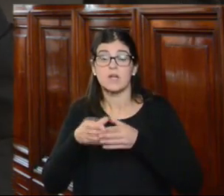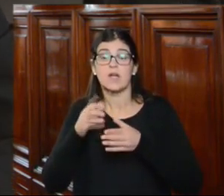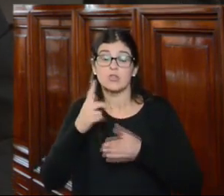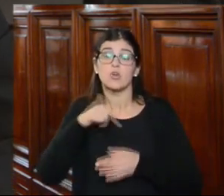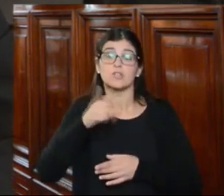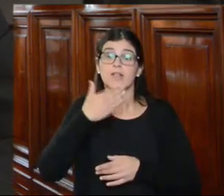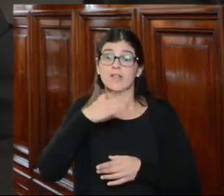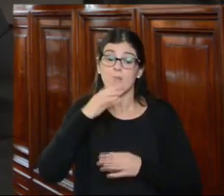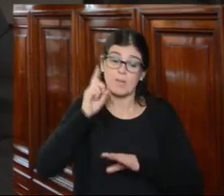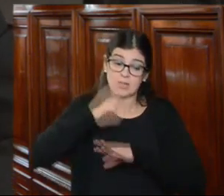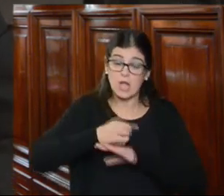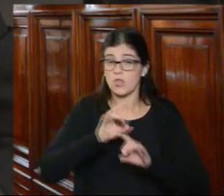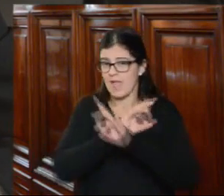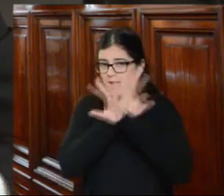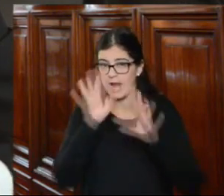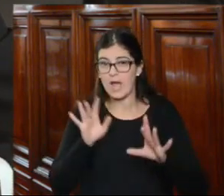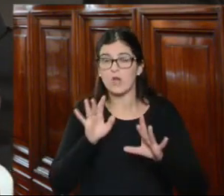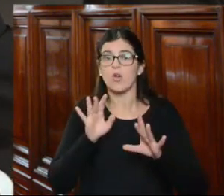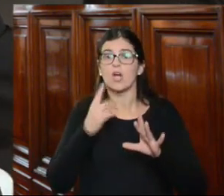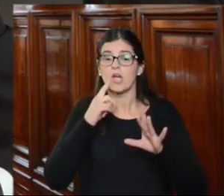entendemos que el mandato está claro que somos